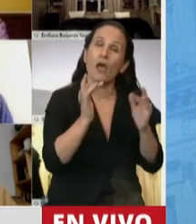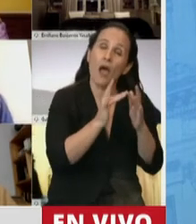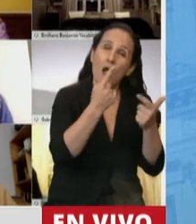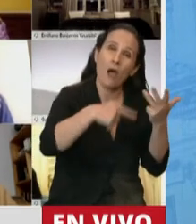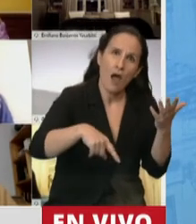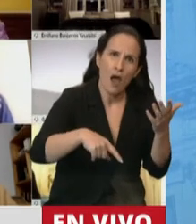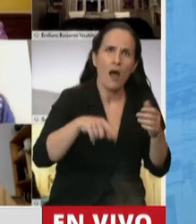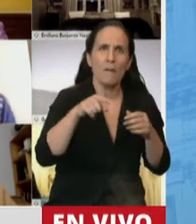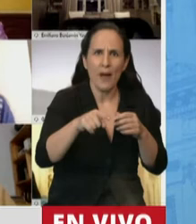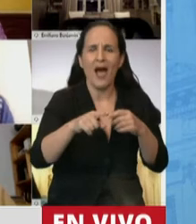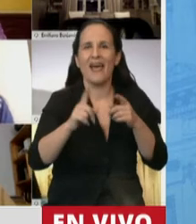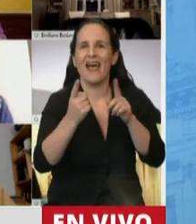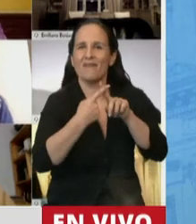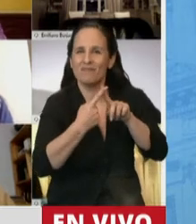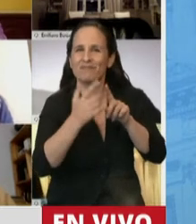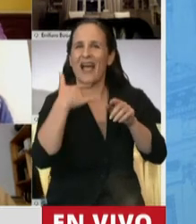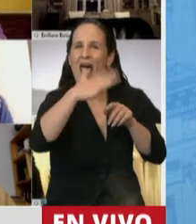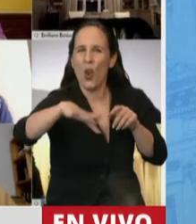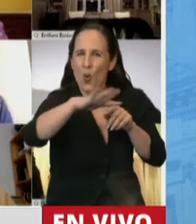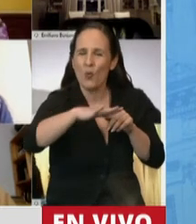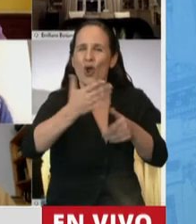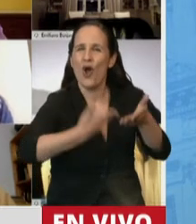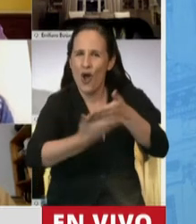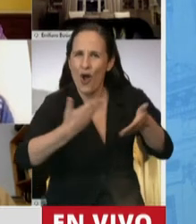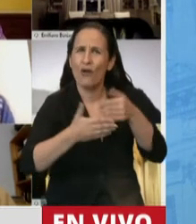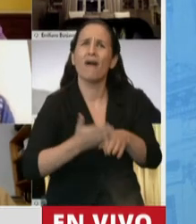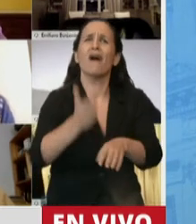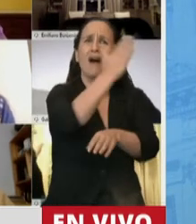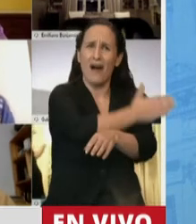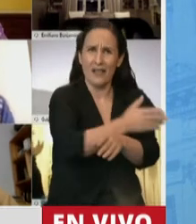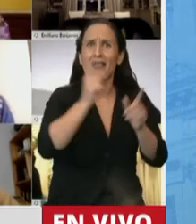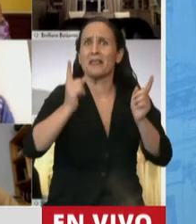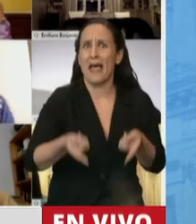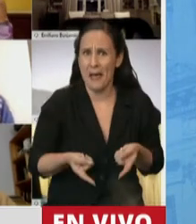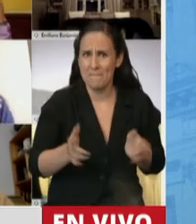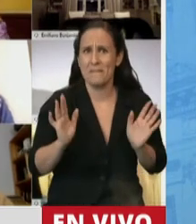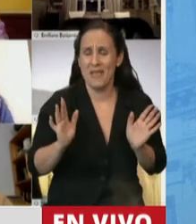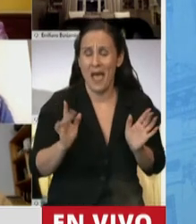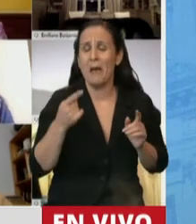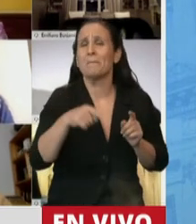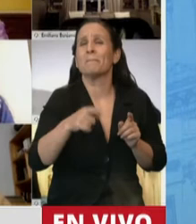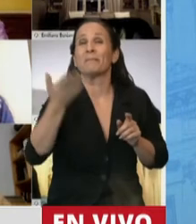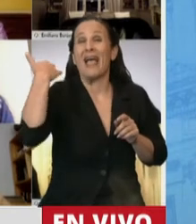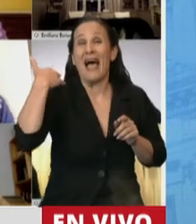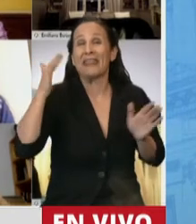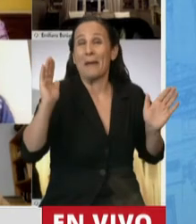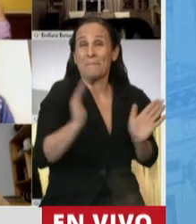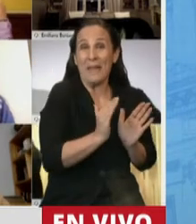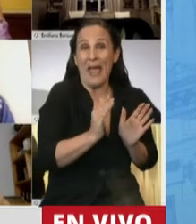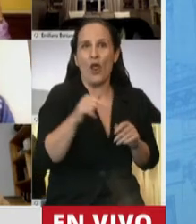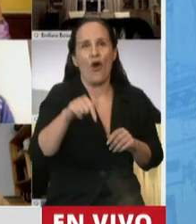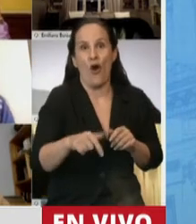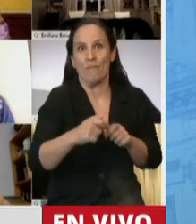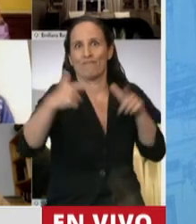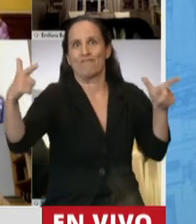trabajando e interactuando con los alumnos, se hacía también. Por ahí en menor grado hoy hay que capacitar, no